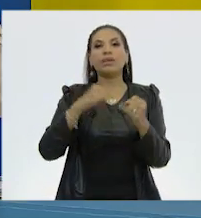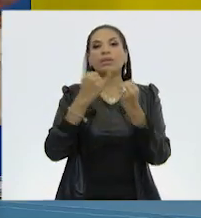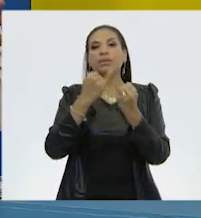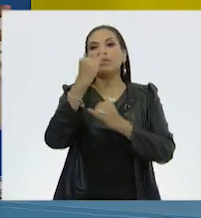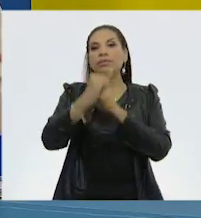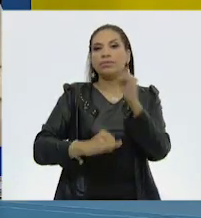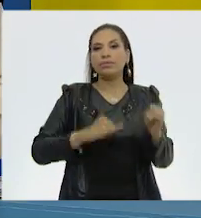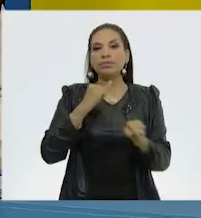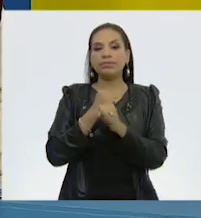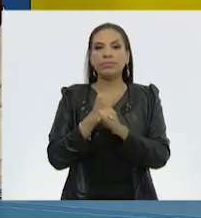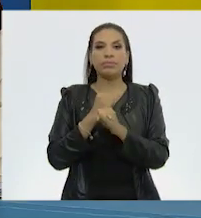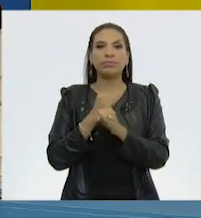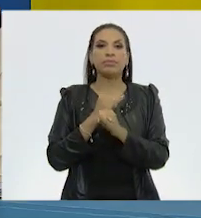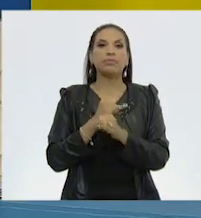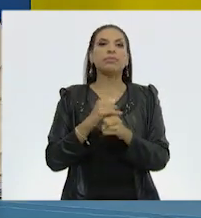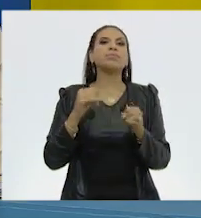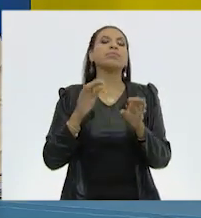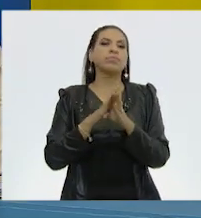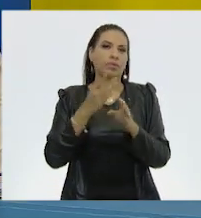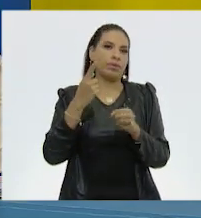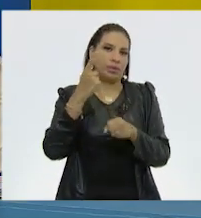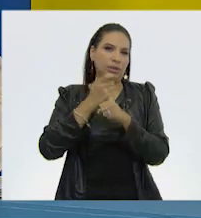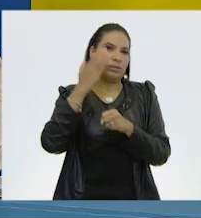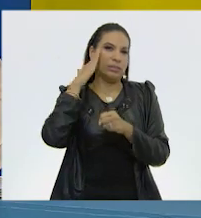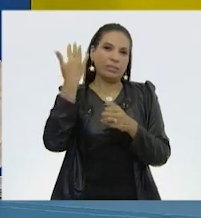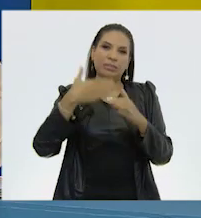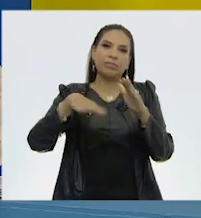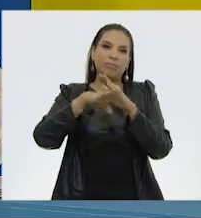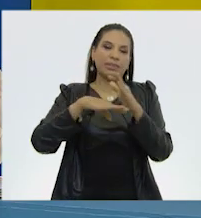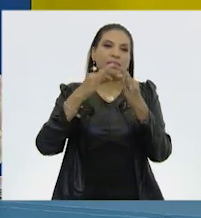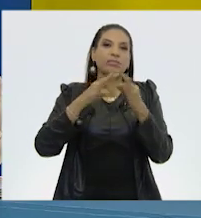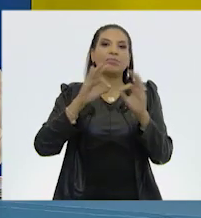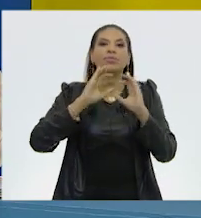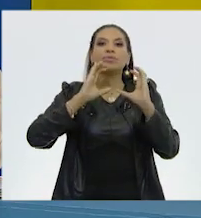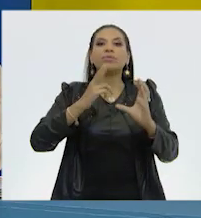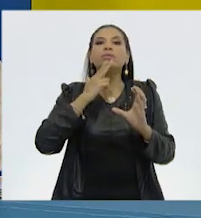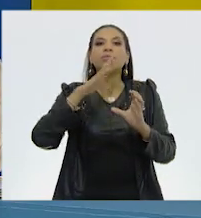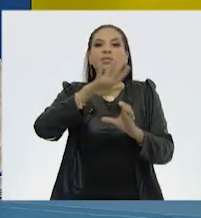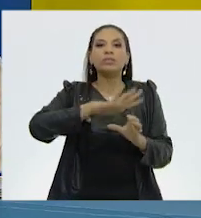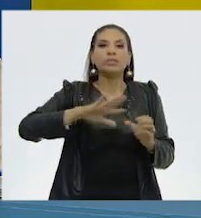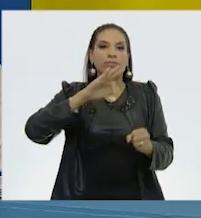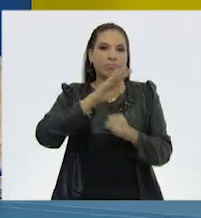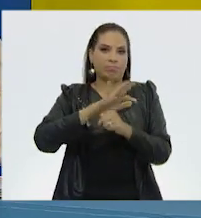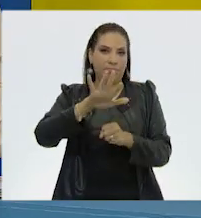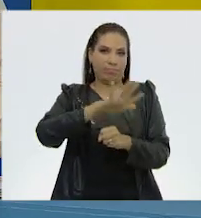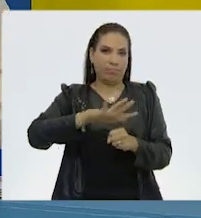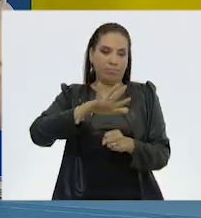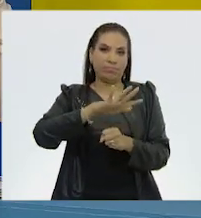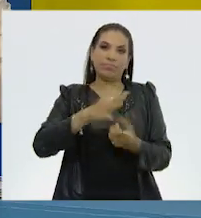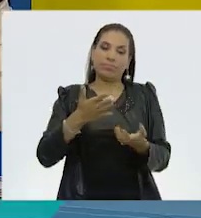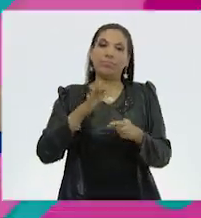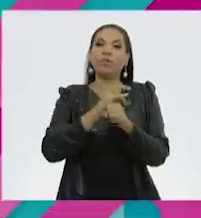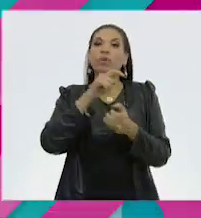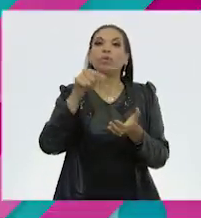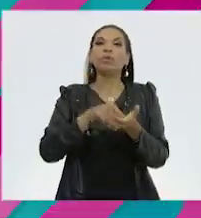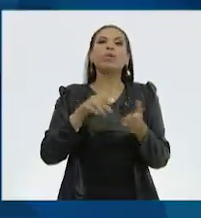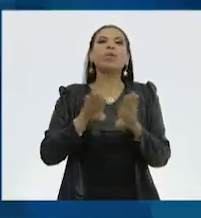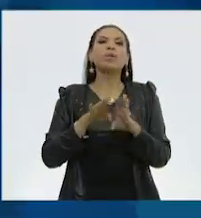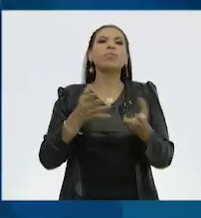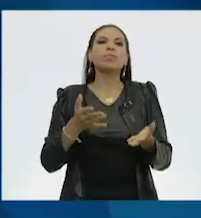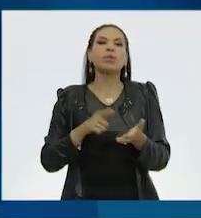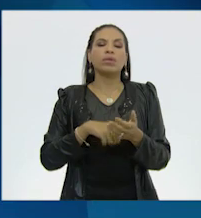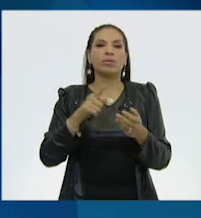e internacionales y con principios y valores de cuidado a dichas áreas protegidas. Sin duda, lugares como